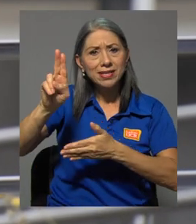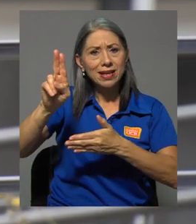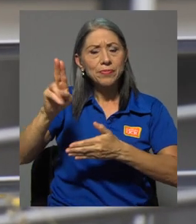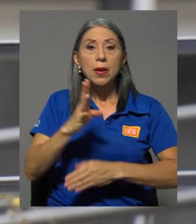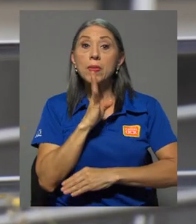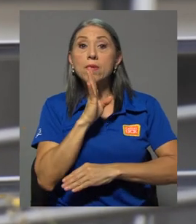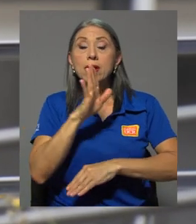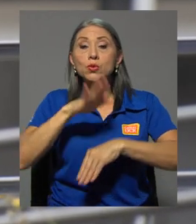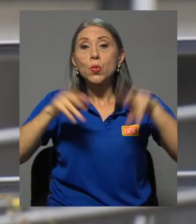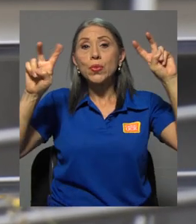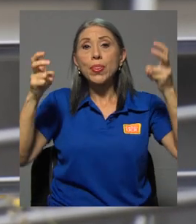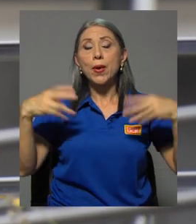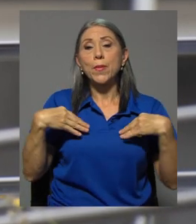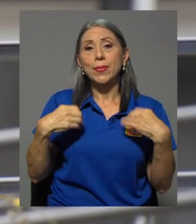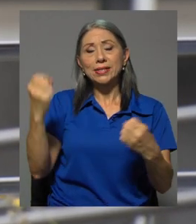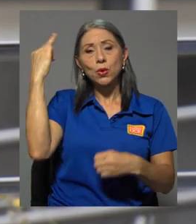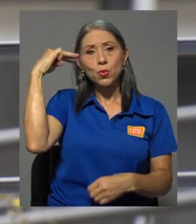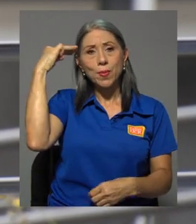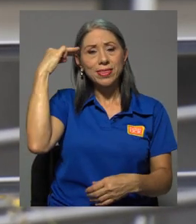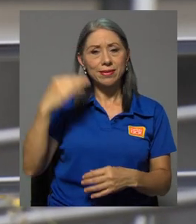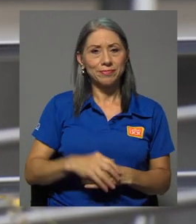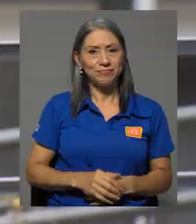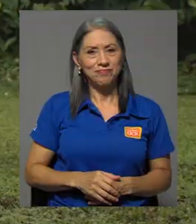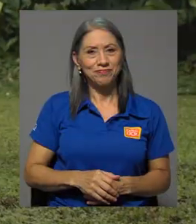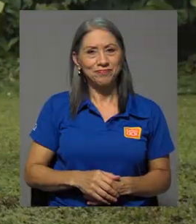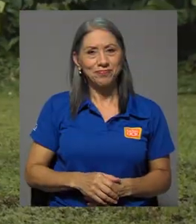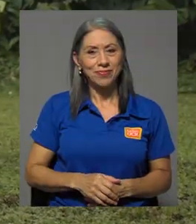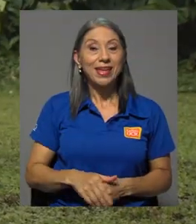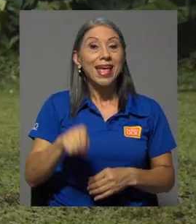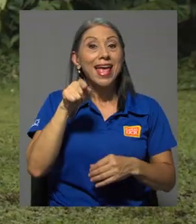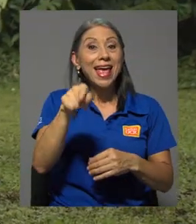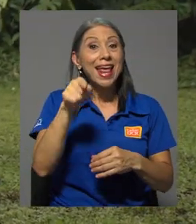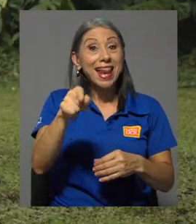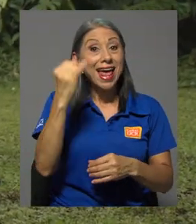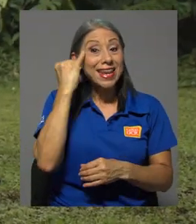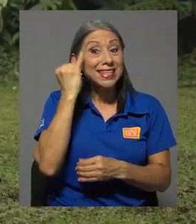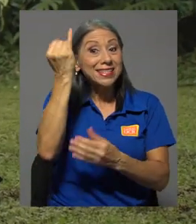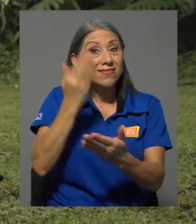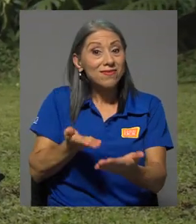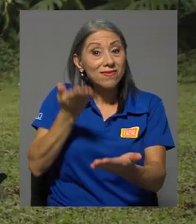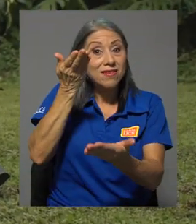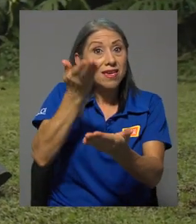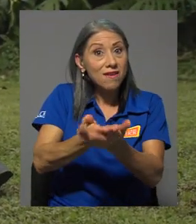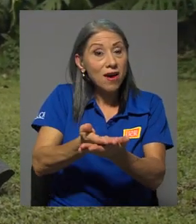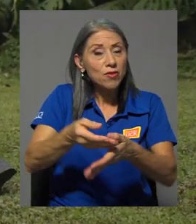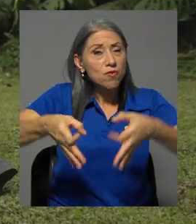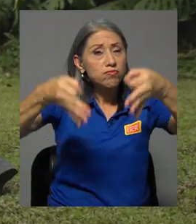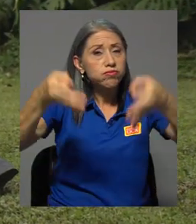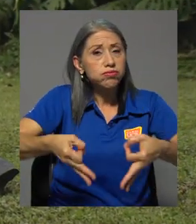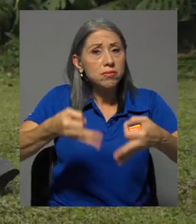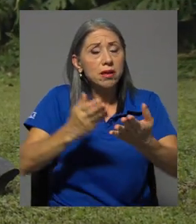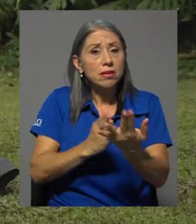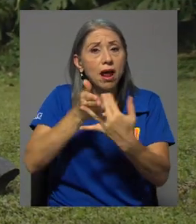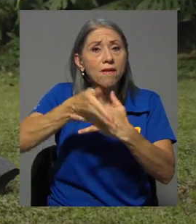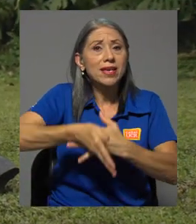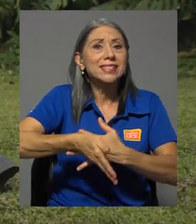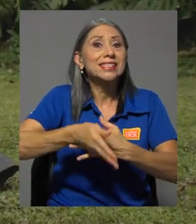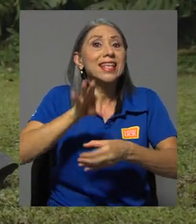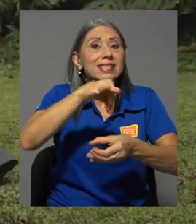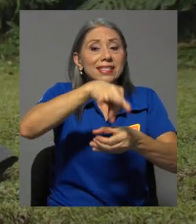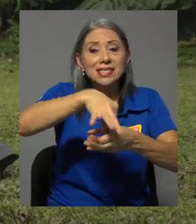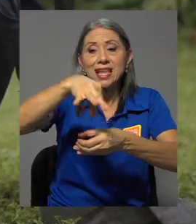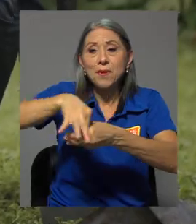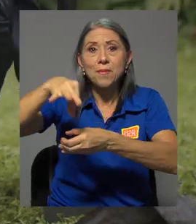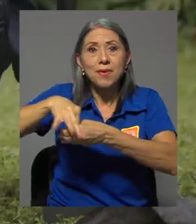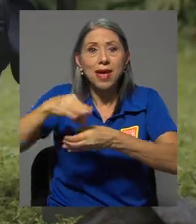para tratar el tema de la salud mental. El lanzamiento de la iniciativa se concretó por medio de una siembra de